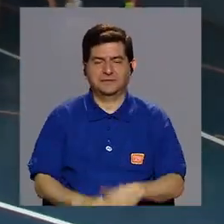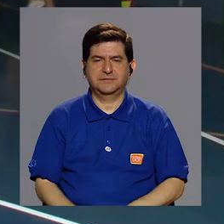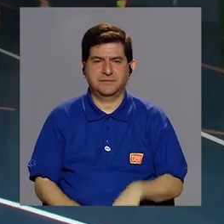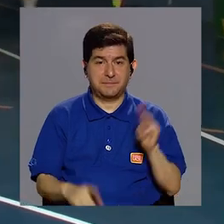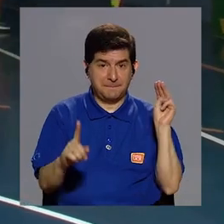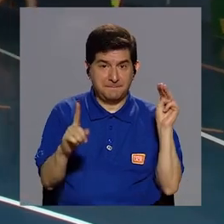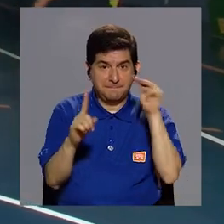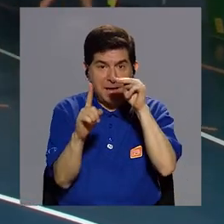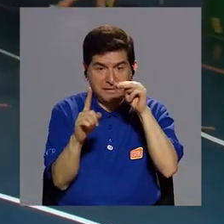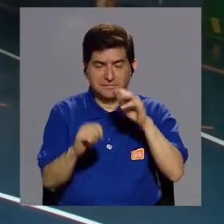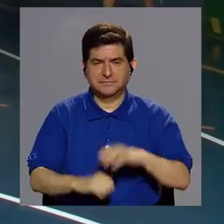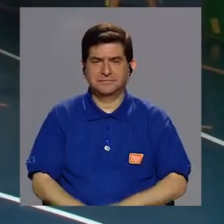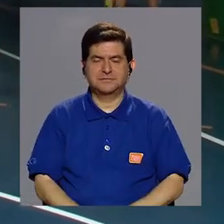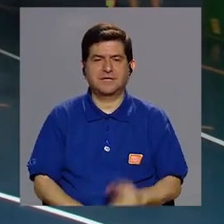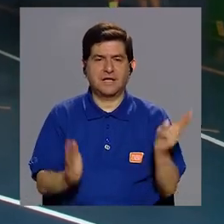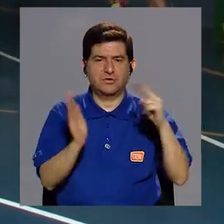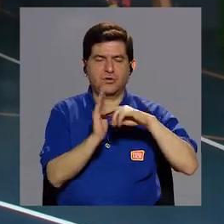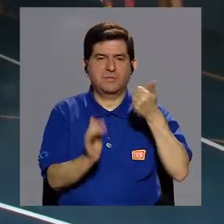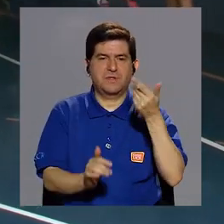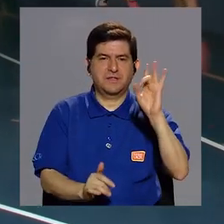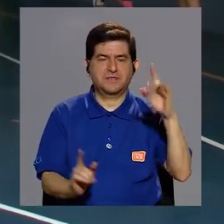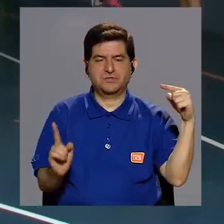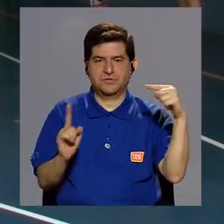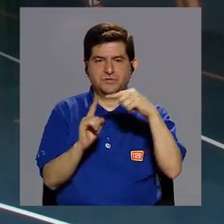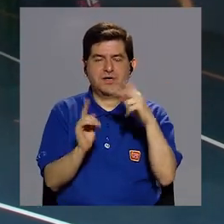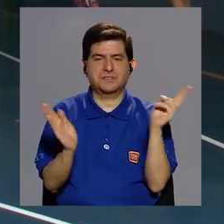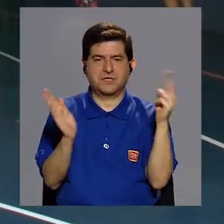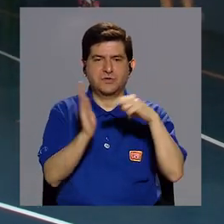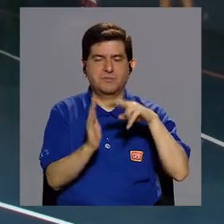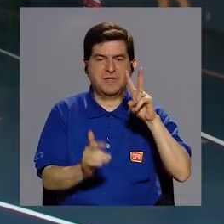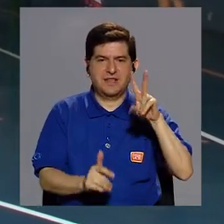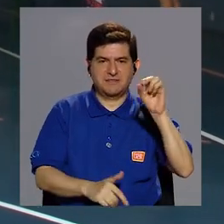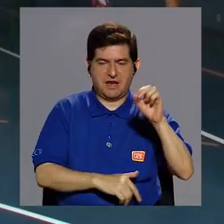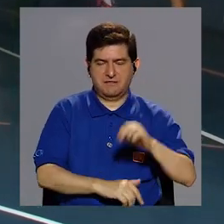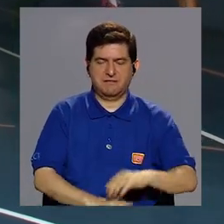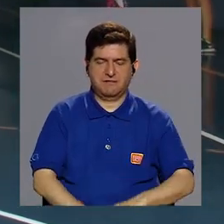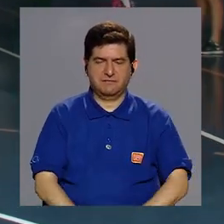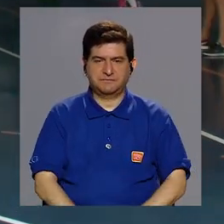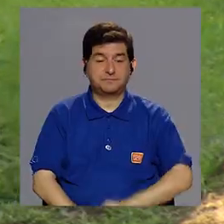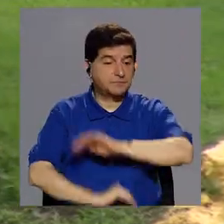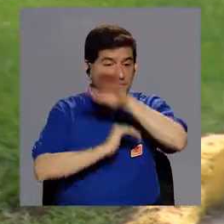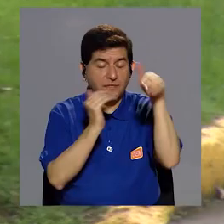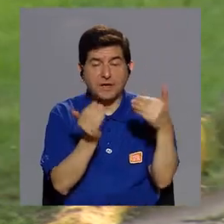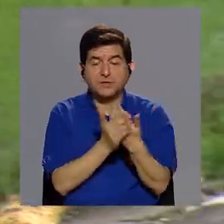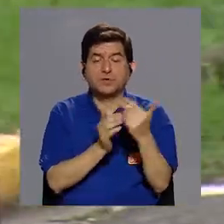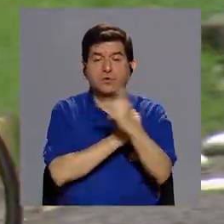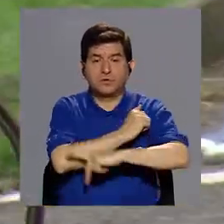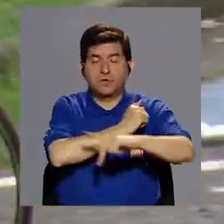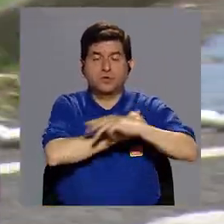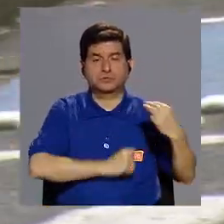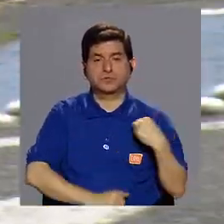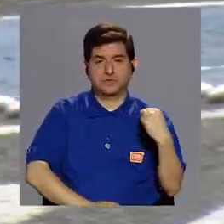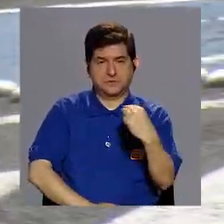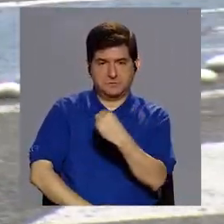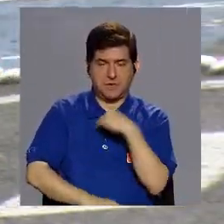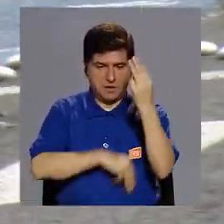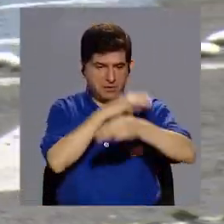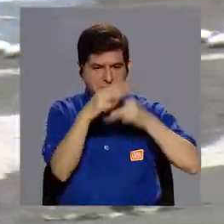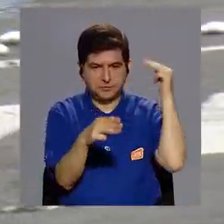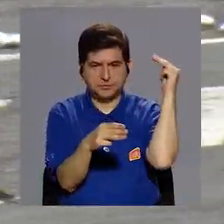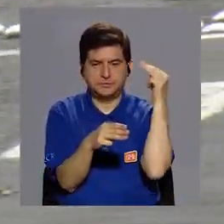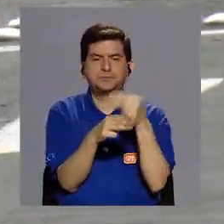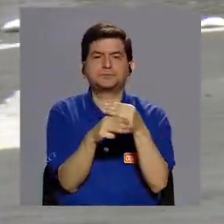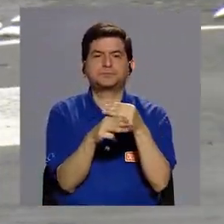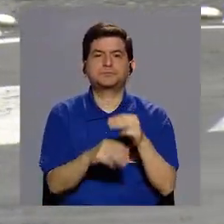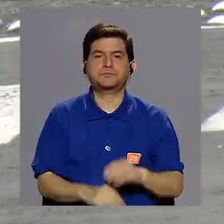La meta es que desde el 2018 hasta el año 2030, todos los estados miembros en el